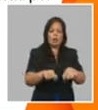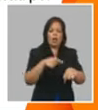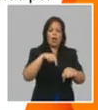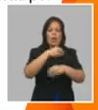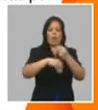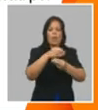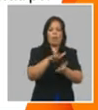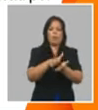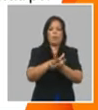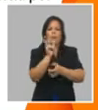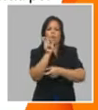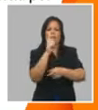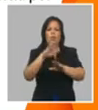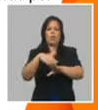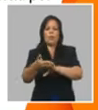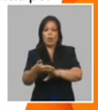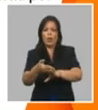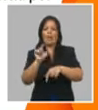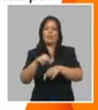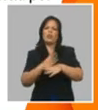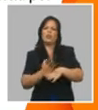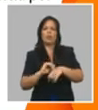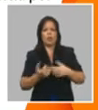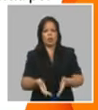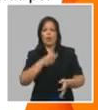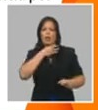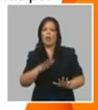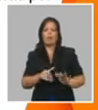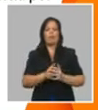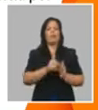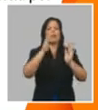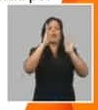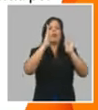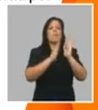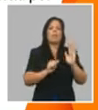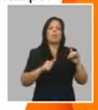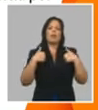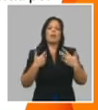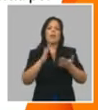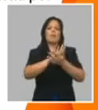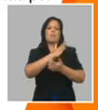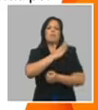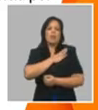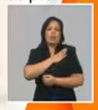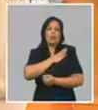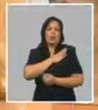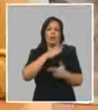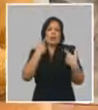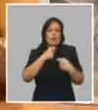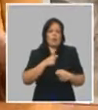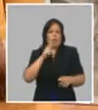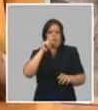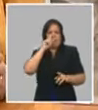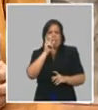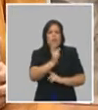¿Qué significa esto? Que las dietas que vencieron en el mes de marzo vencen en septiembre. Y